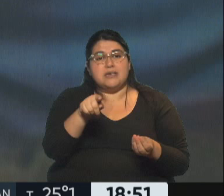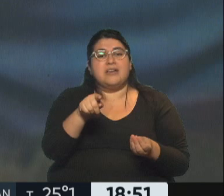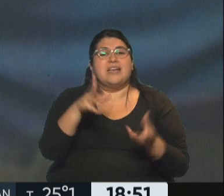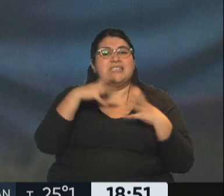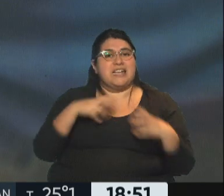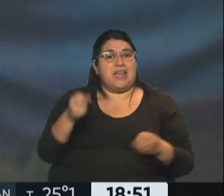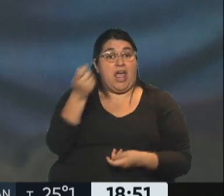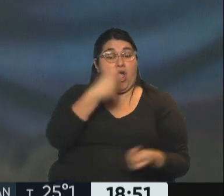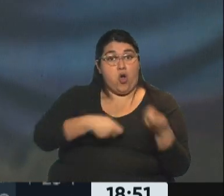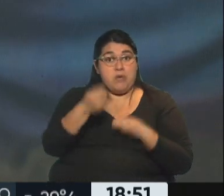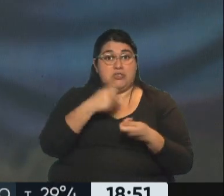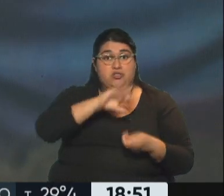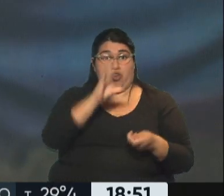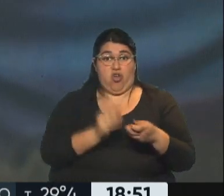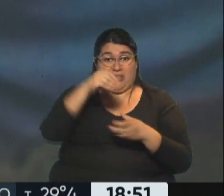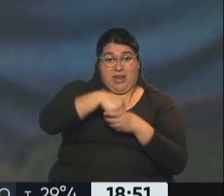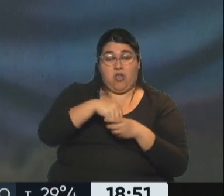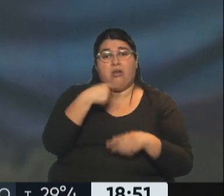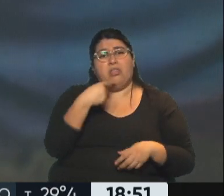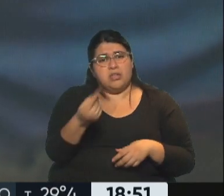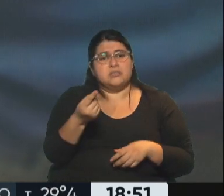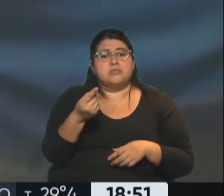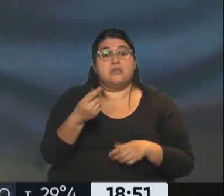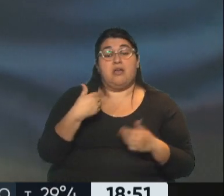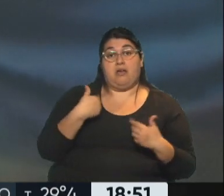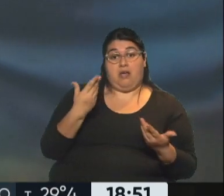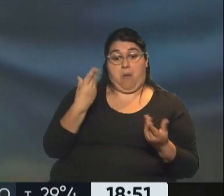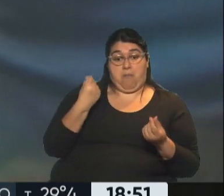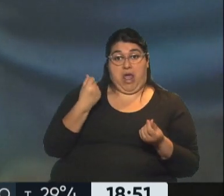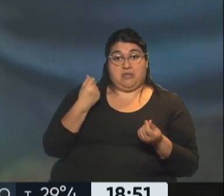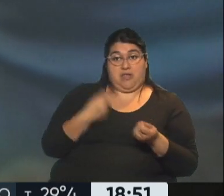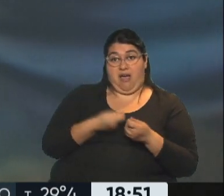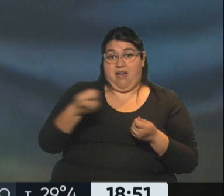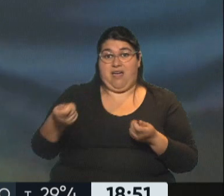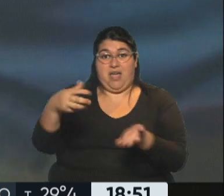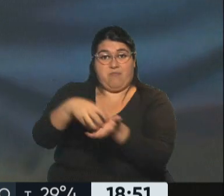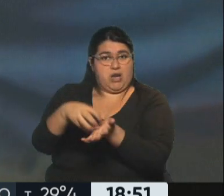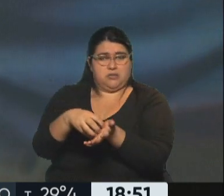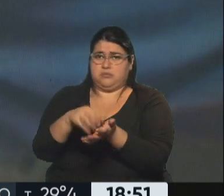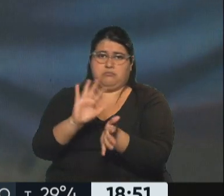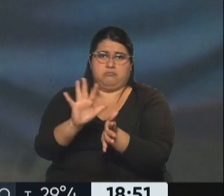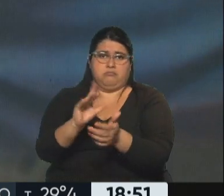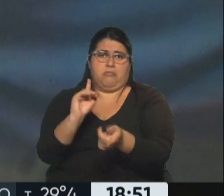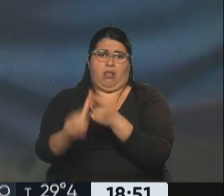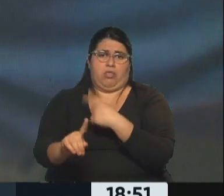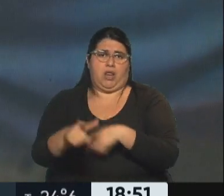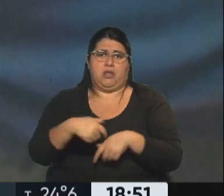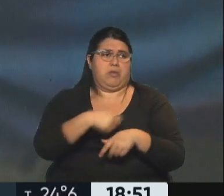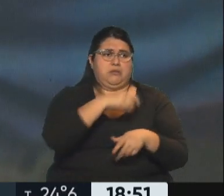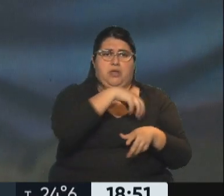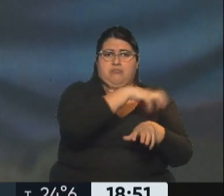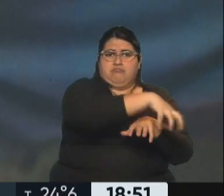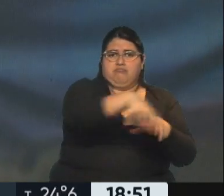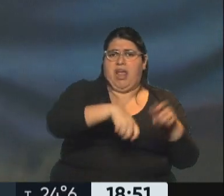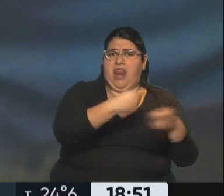Secretaría de Comercio Interior es, bueno, en vez de darle la plata, el subsidio a los molineros, se la damos directamente a las panaderías y que